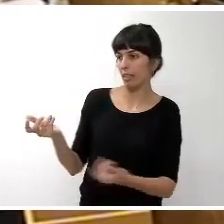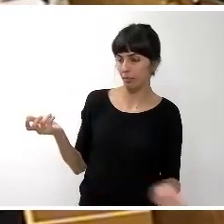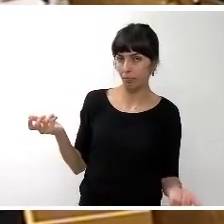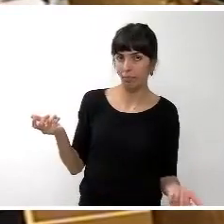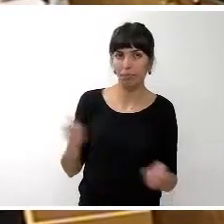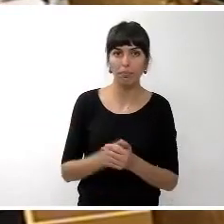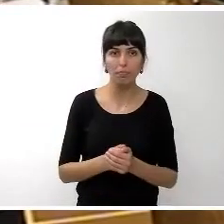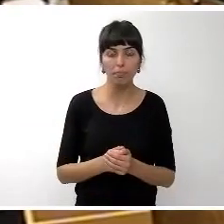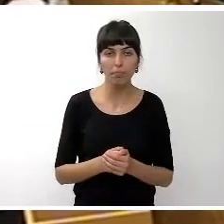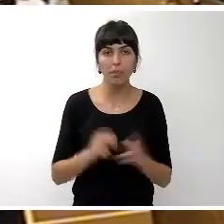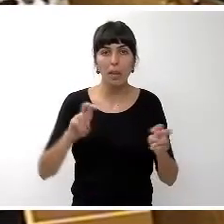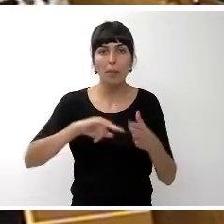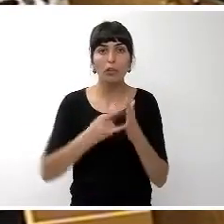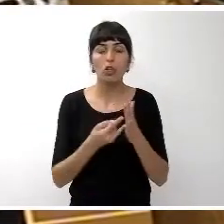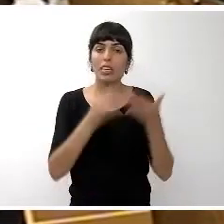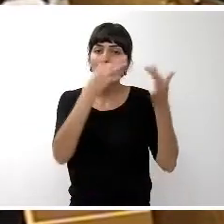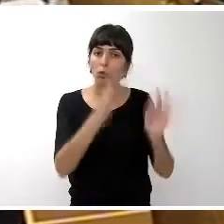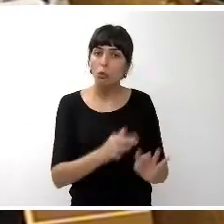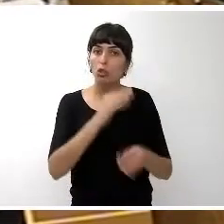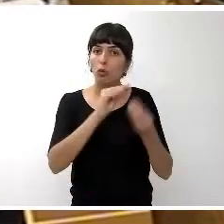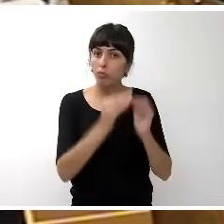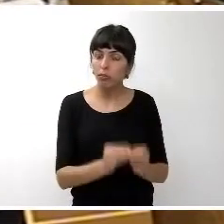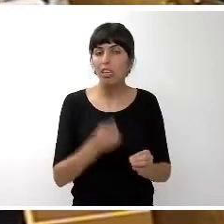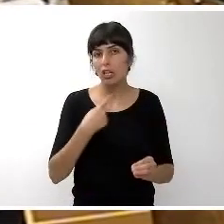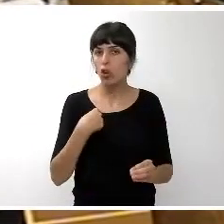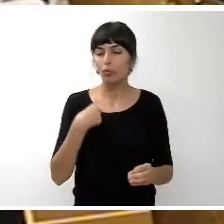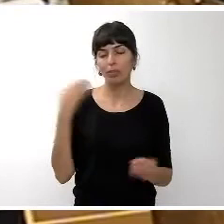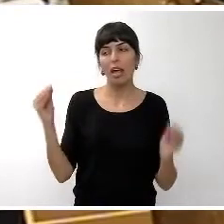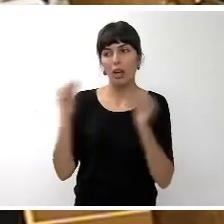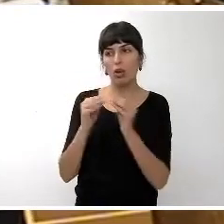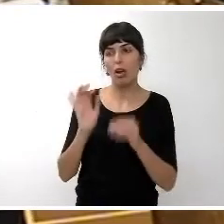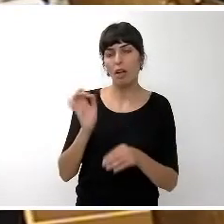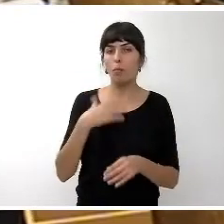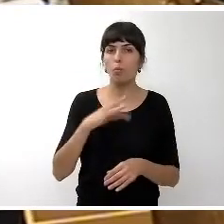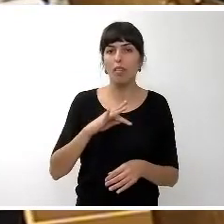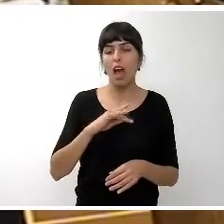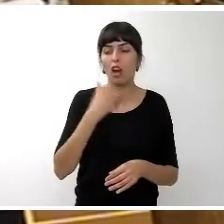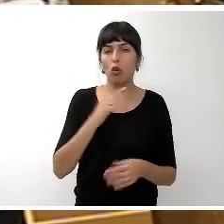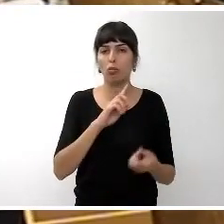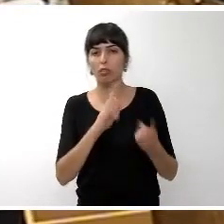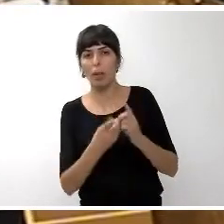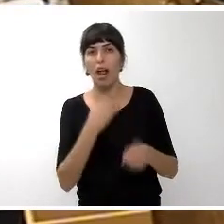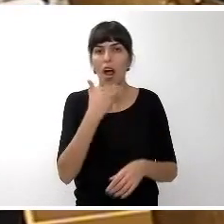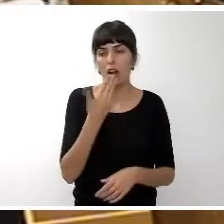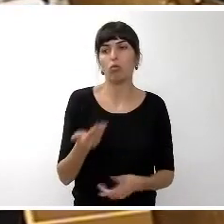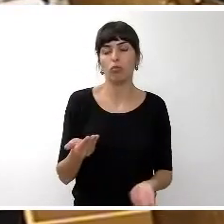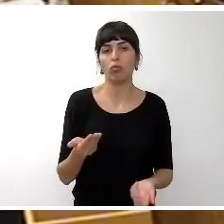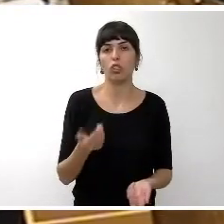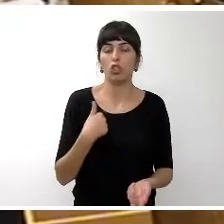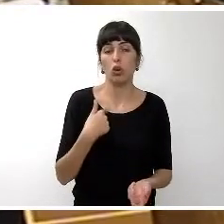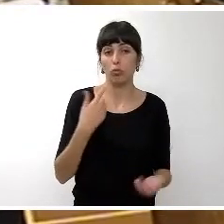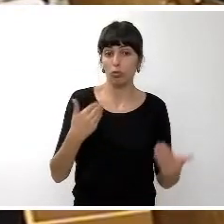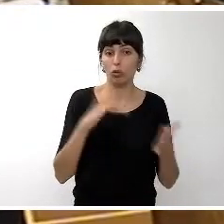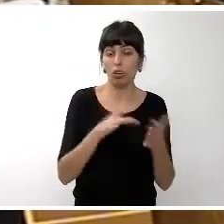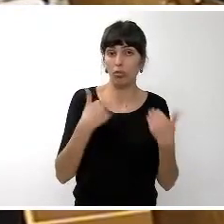respecto a la metodología de elaboración del presupuesto coincido que al igual hay que darle una vuelta más yo he estado en tareas de oposición y sé lo complejo que